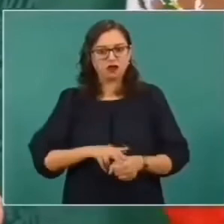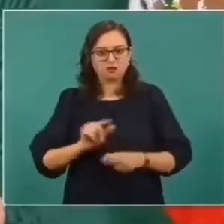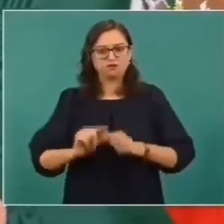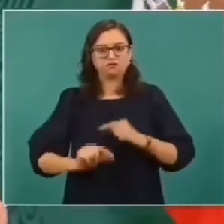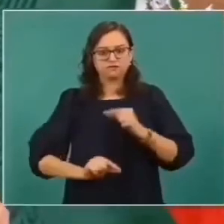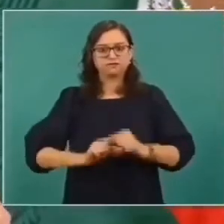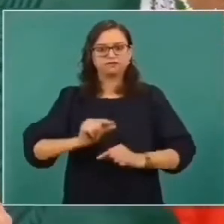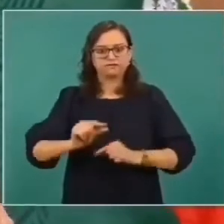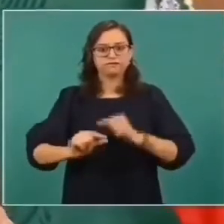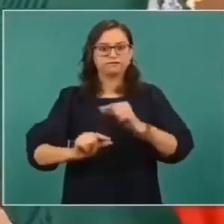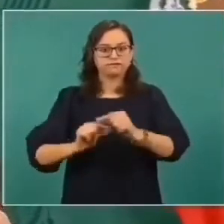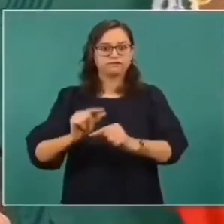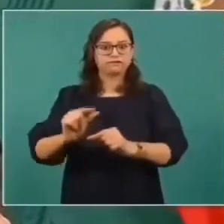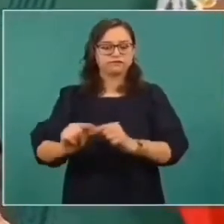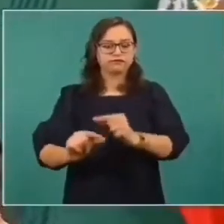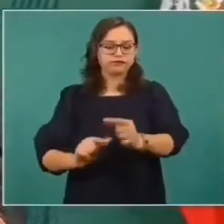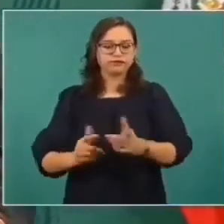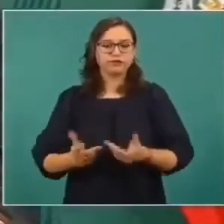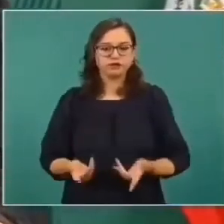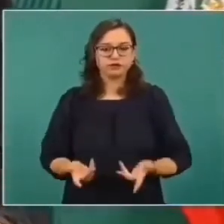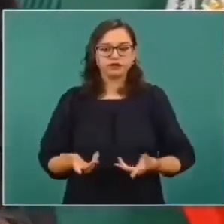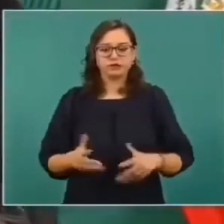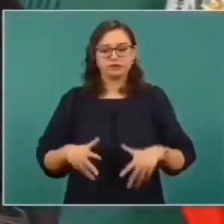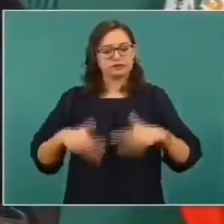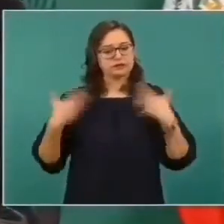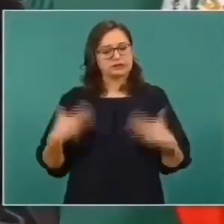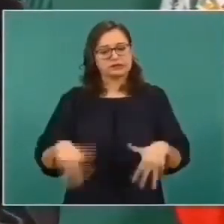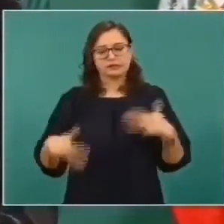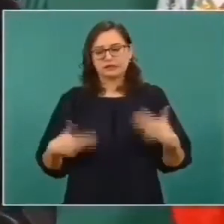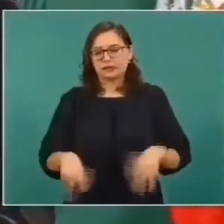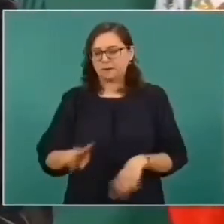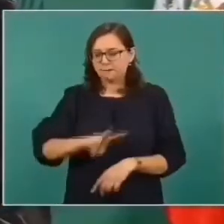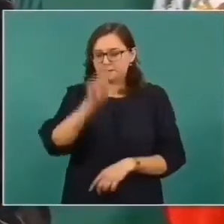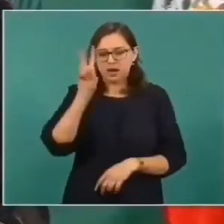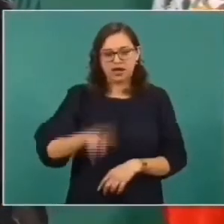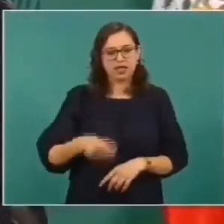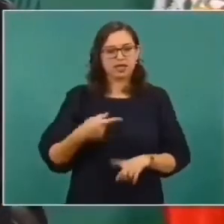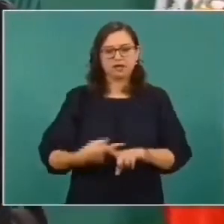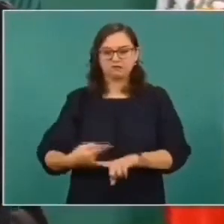pasando la tremenda crisis